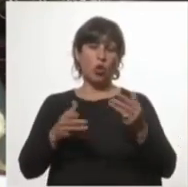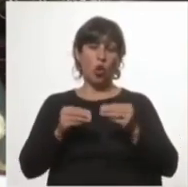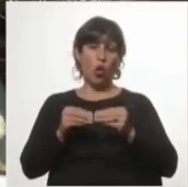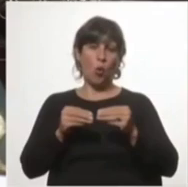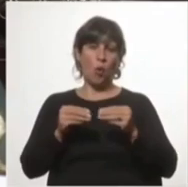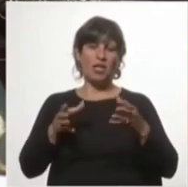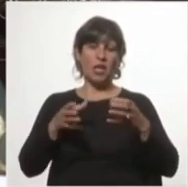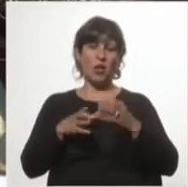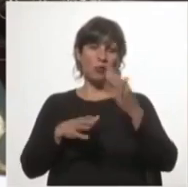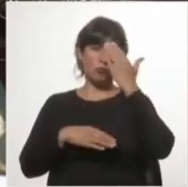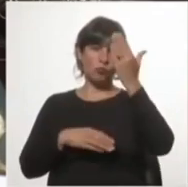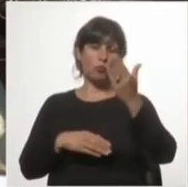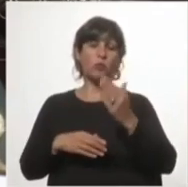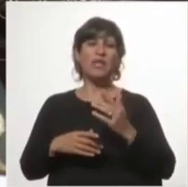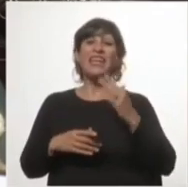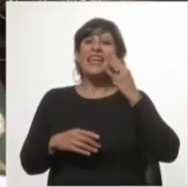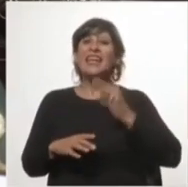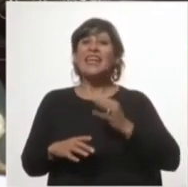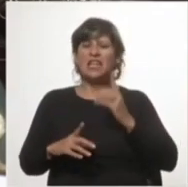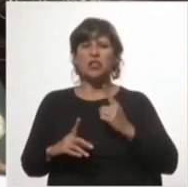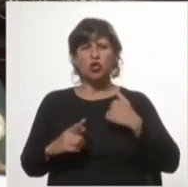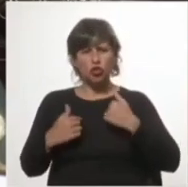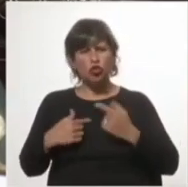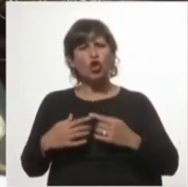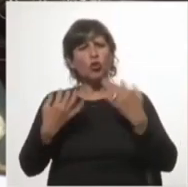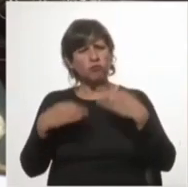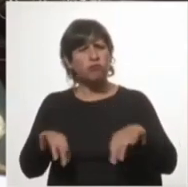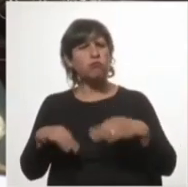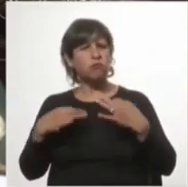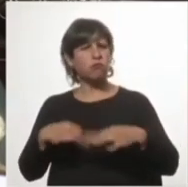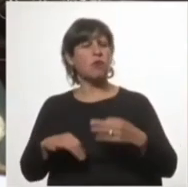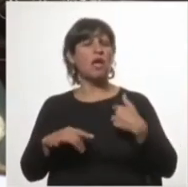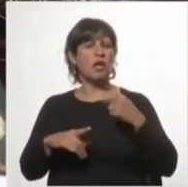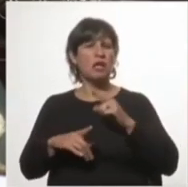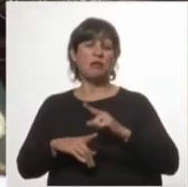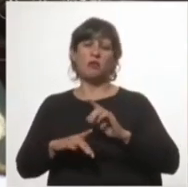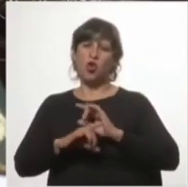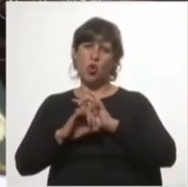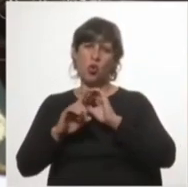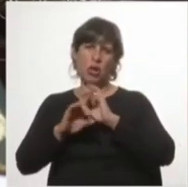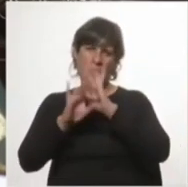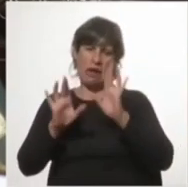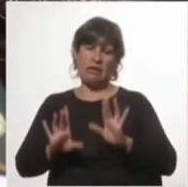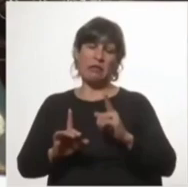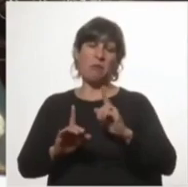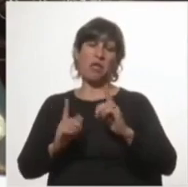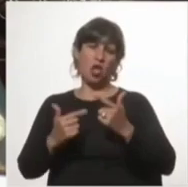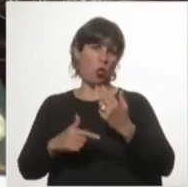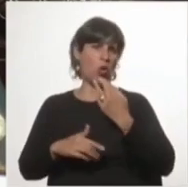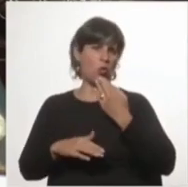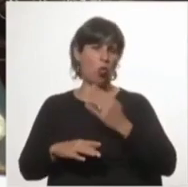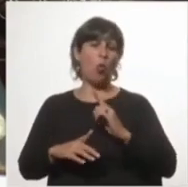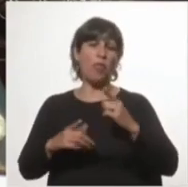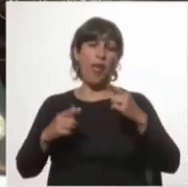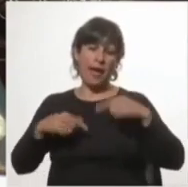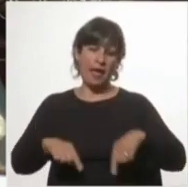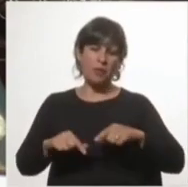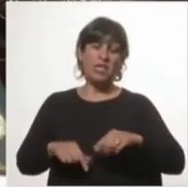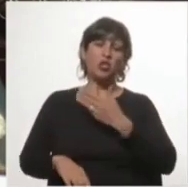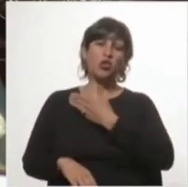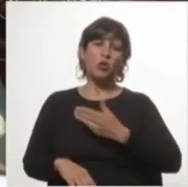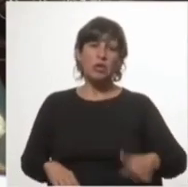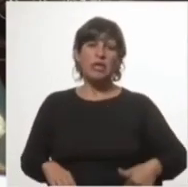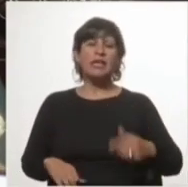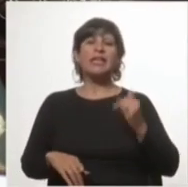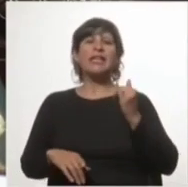de bancada y creo, estoy convencida sin lugar a dudas que el Ministro y el Gobierno tienen